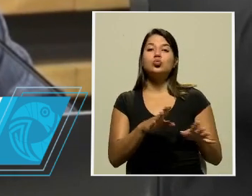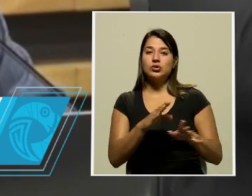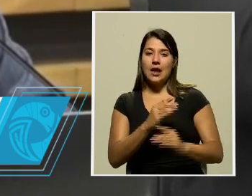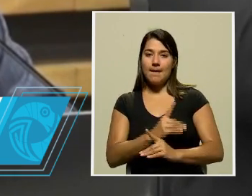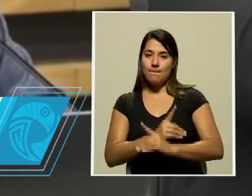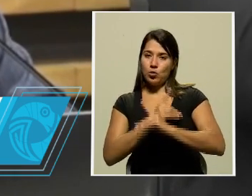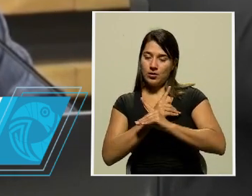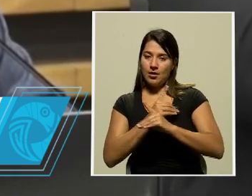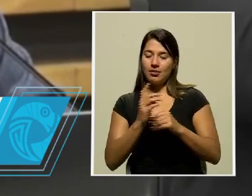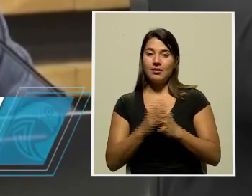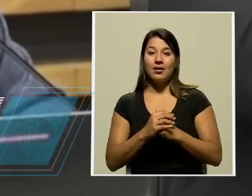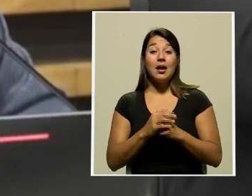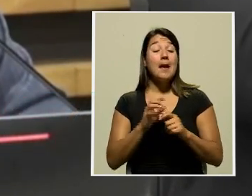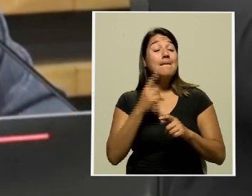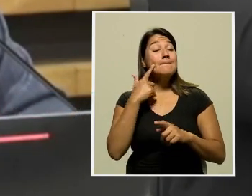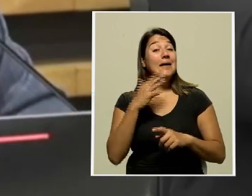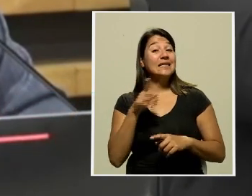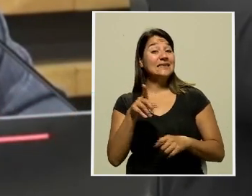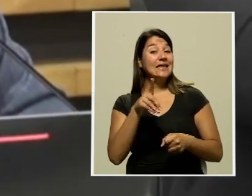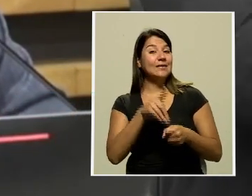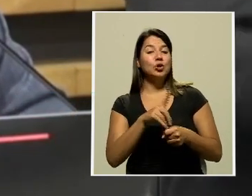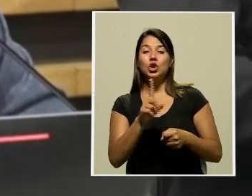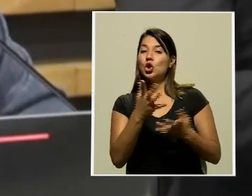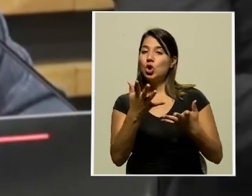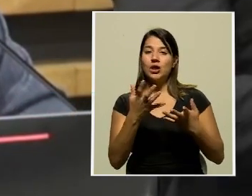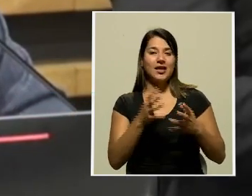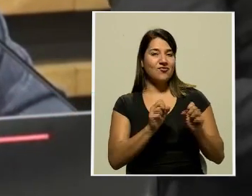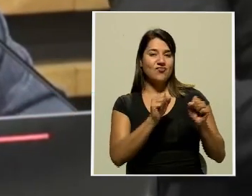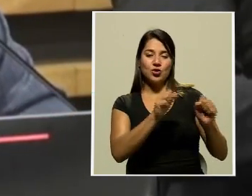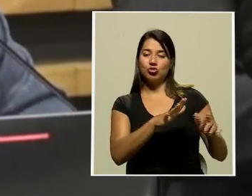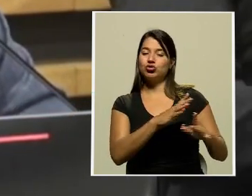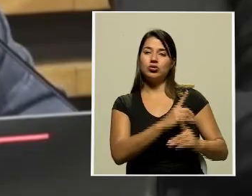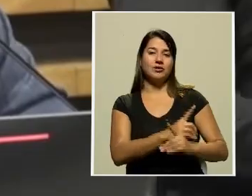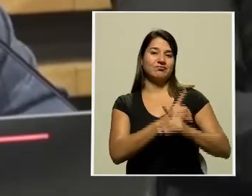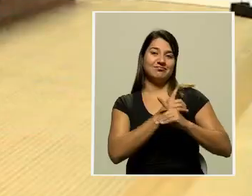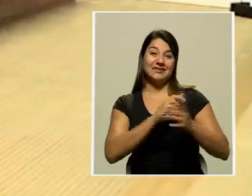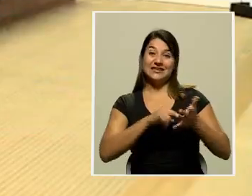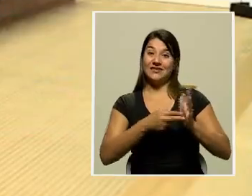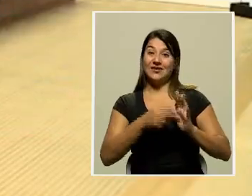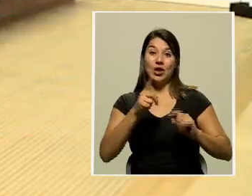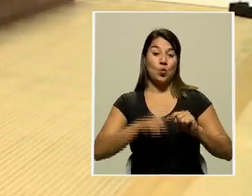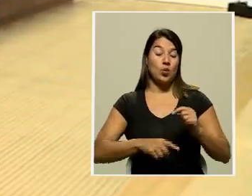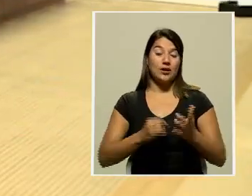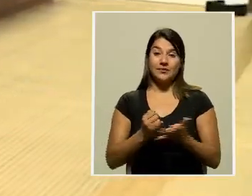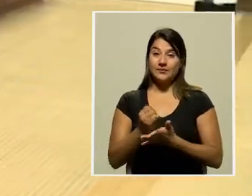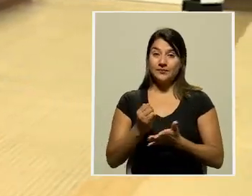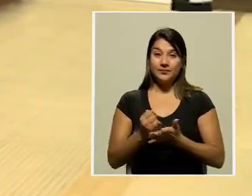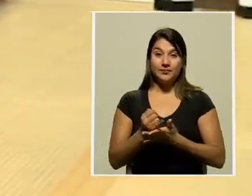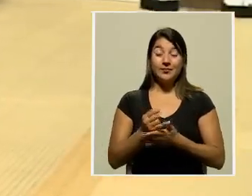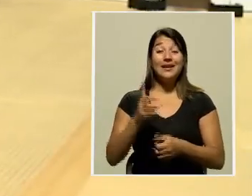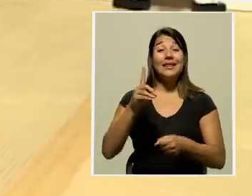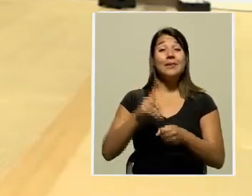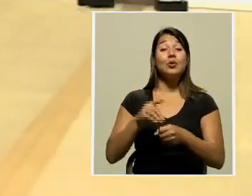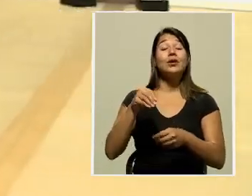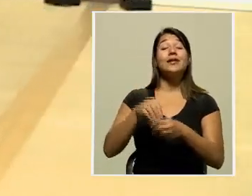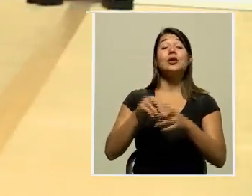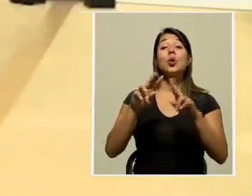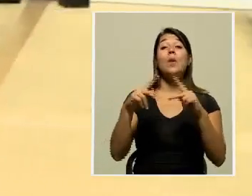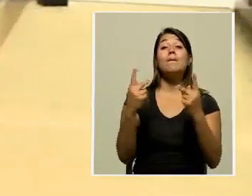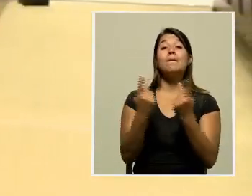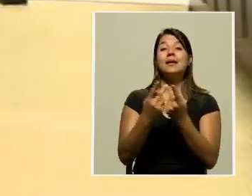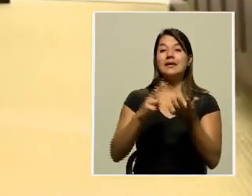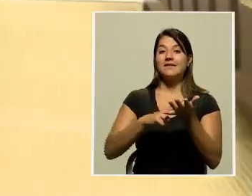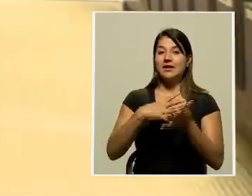estaba valorando tomar esa decisión. El diputado del Partido de Liberación Nacional,